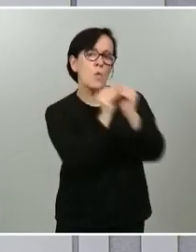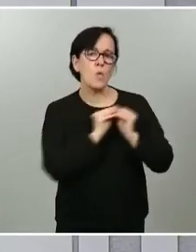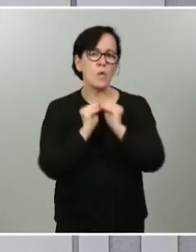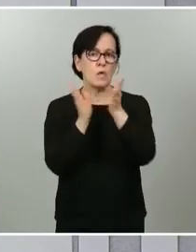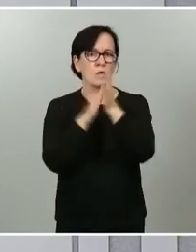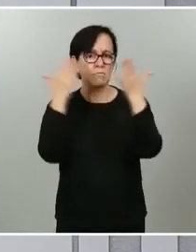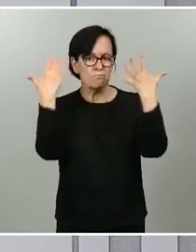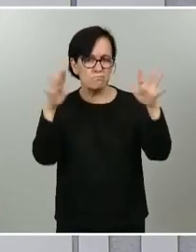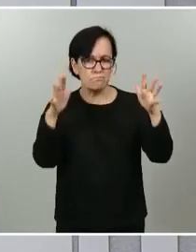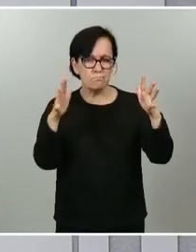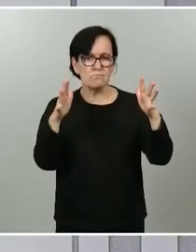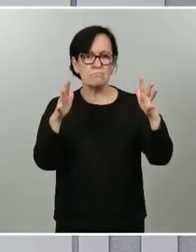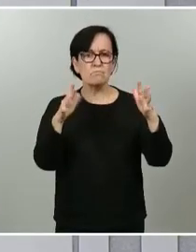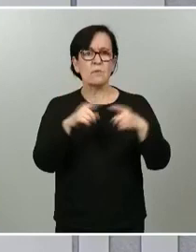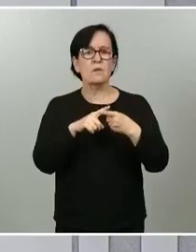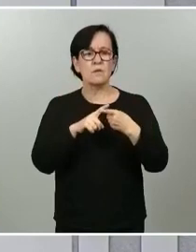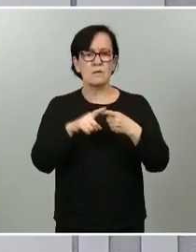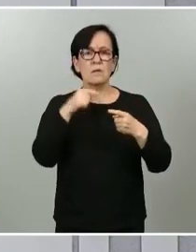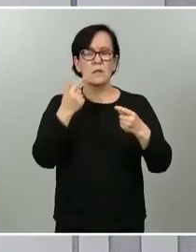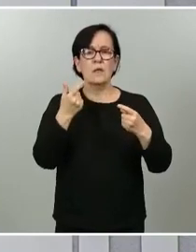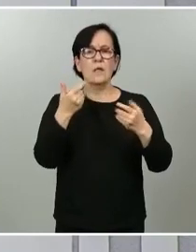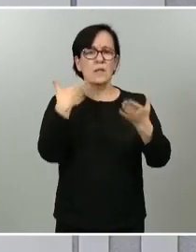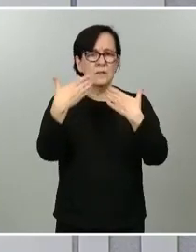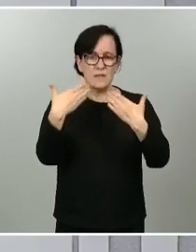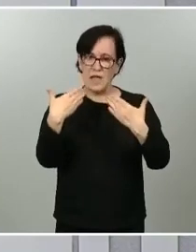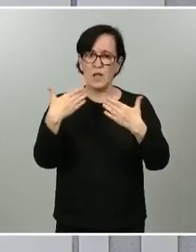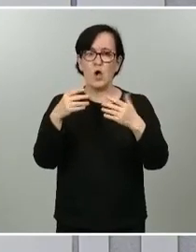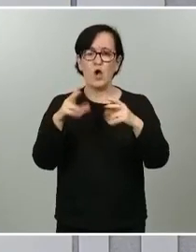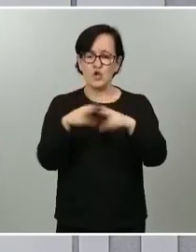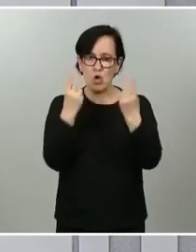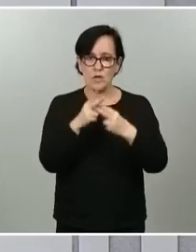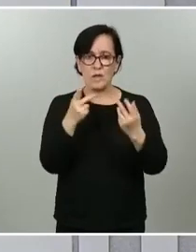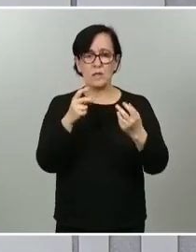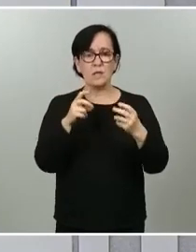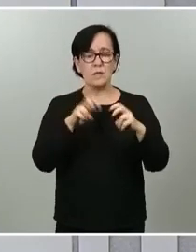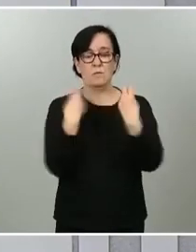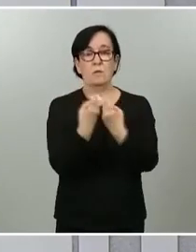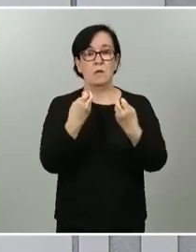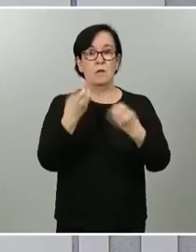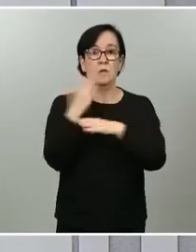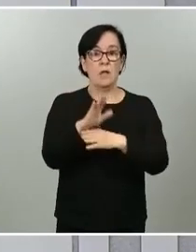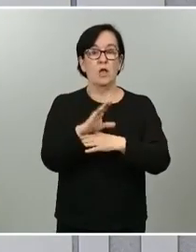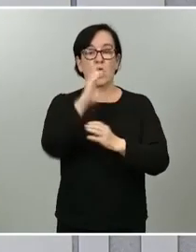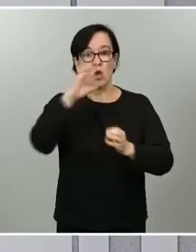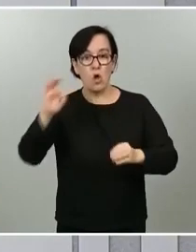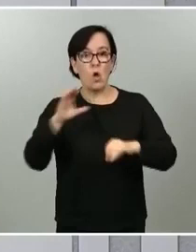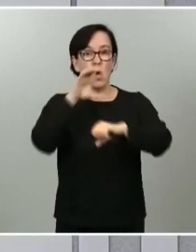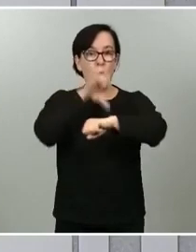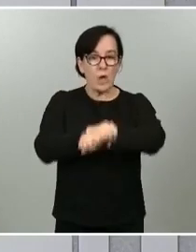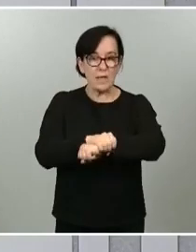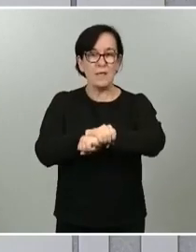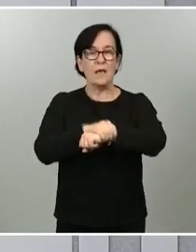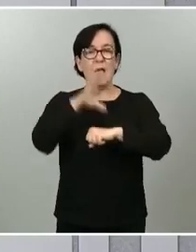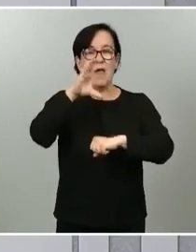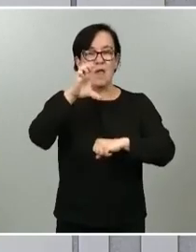recibido el diálogo social y en sus personas los representantes de comisiones obreras de UGT, de la COE